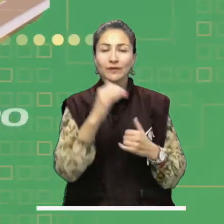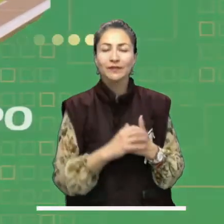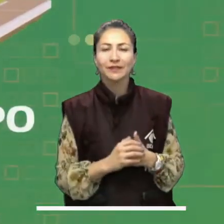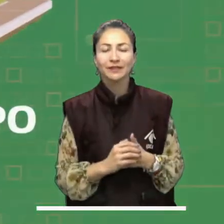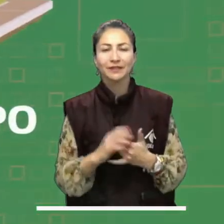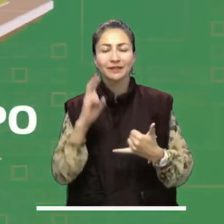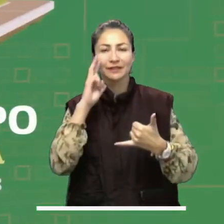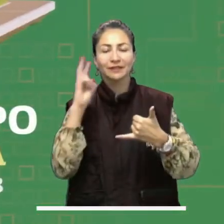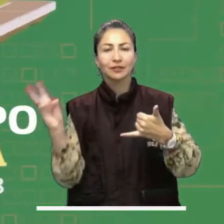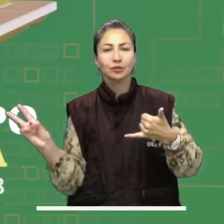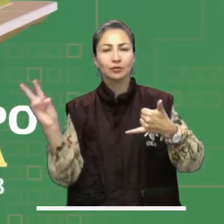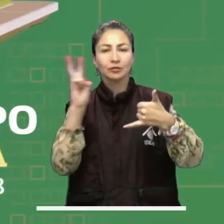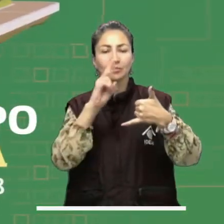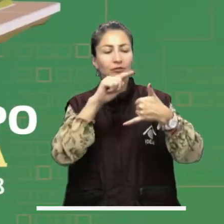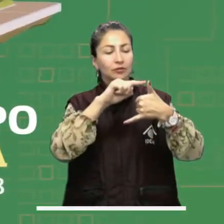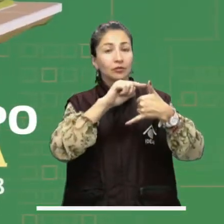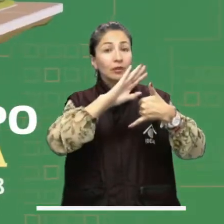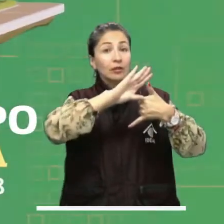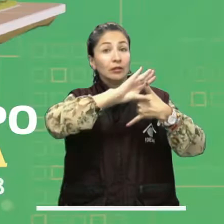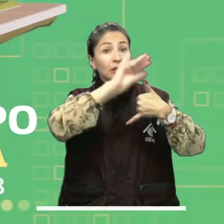de la mañana del jueves.